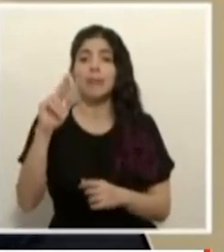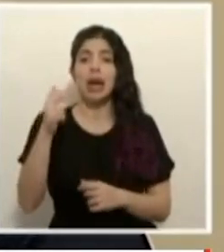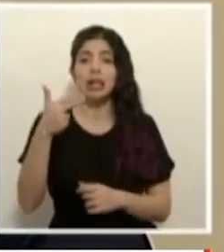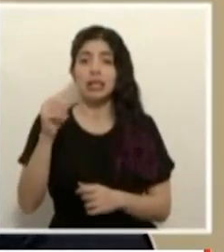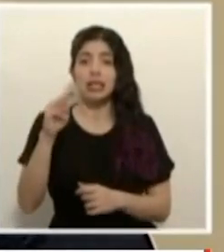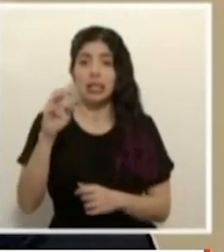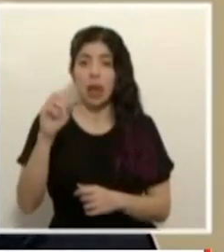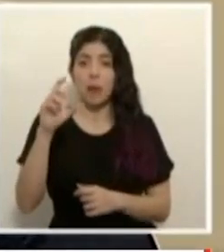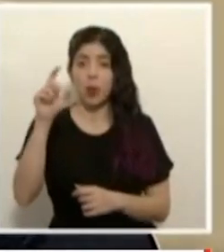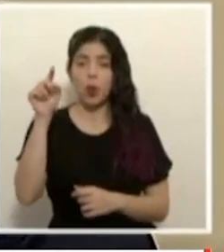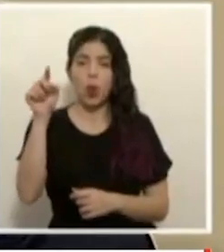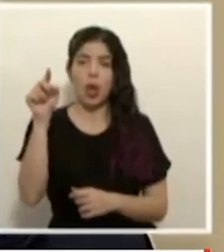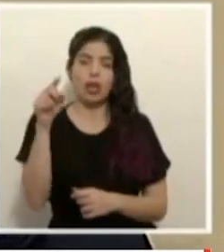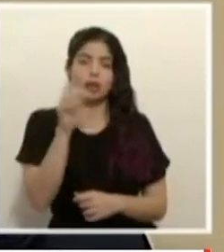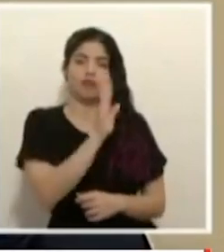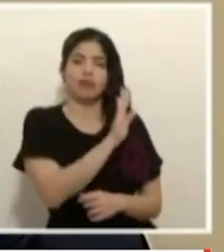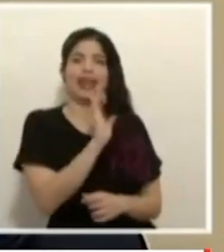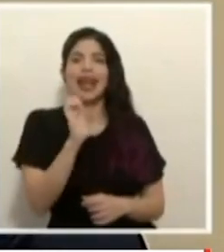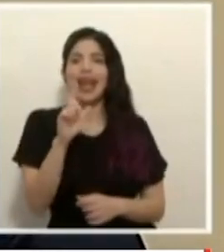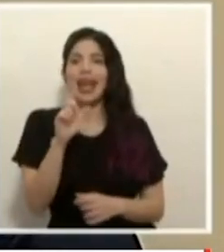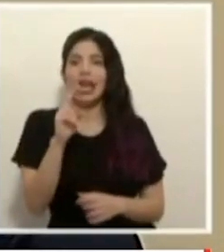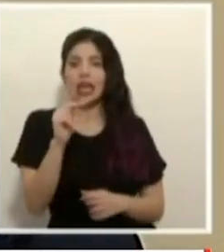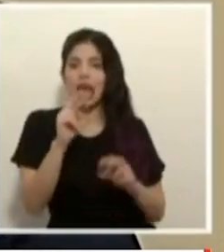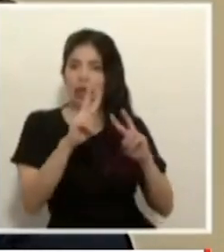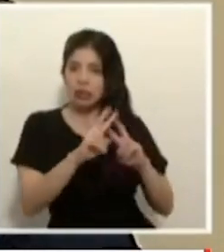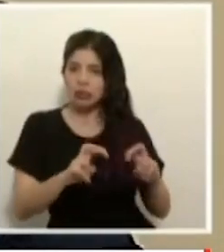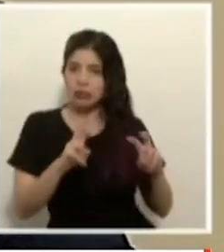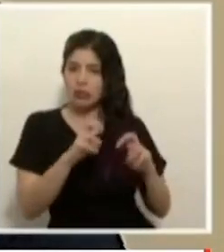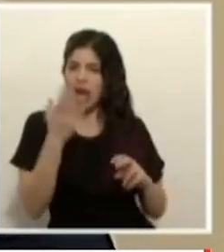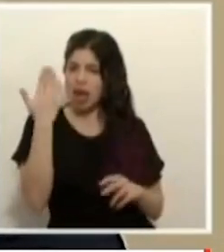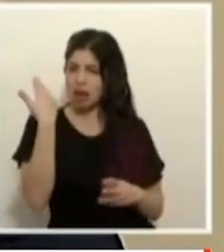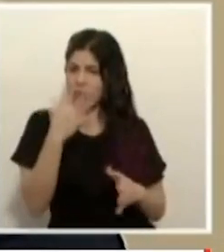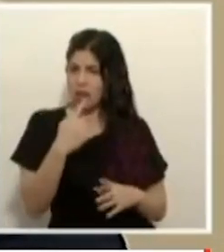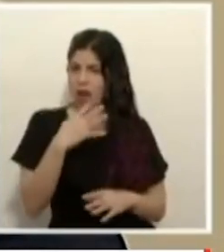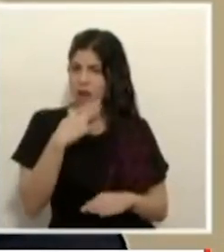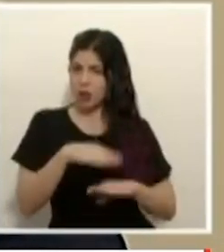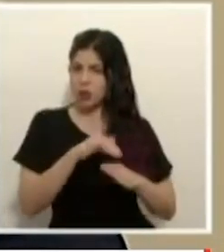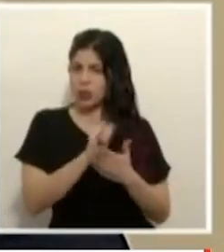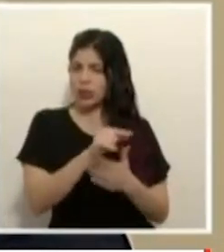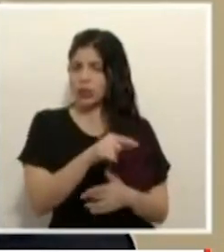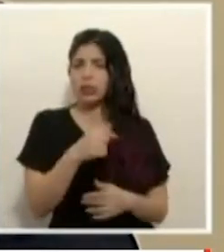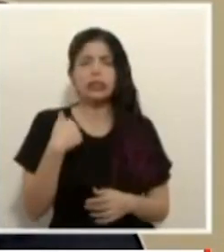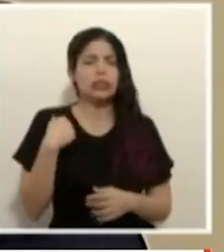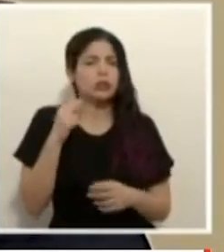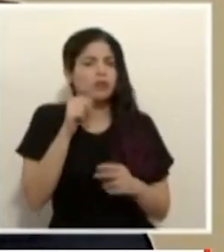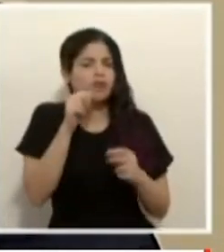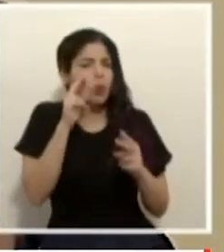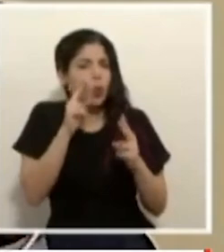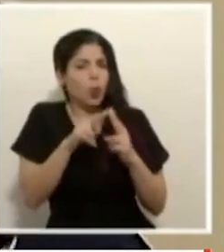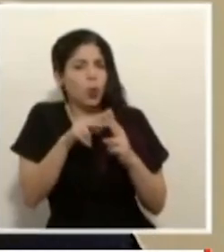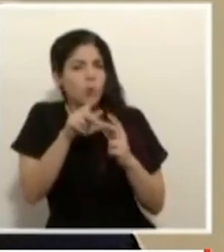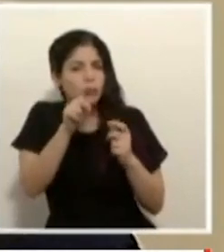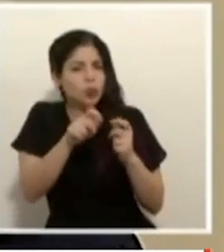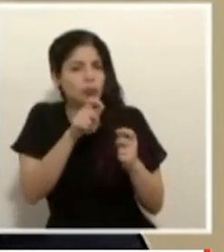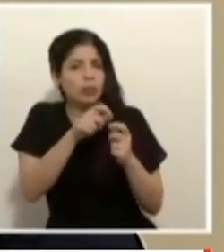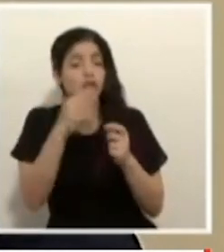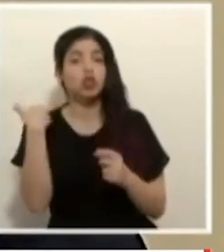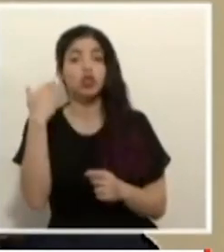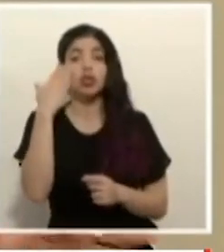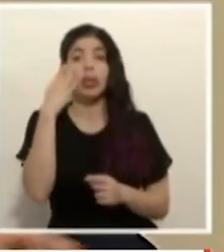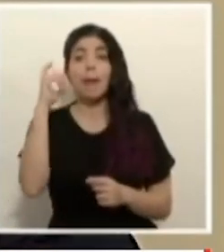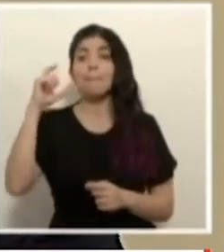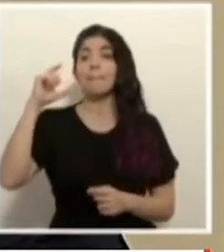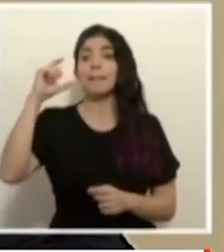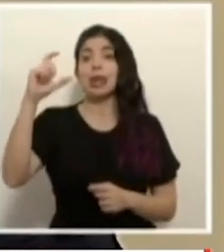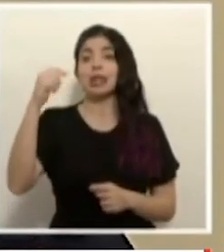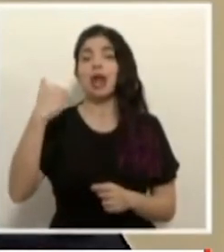que don Elian tiene que analizar y creo que ya se ha manifestado yo no conozco ese detalle particular porque sé que el marchamo como tal tiene